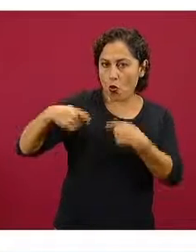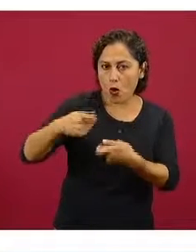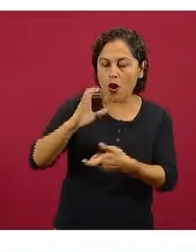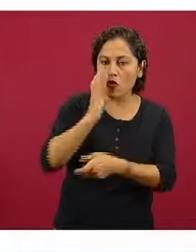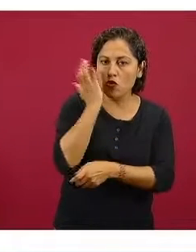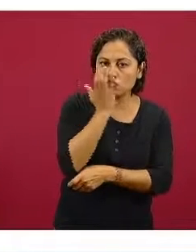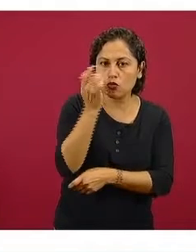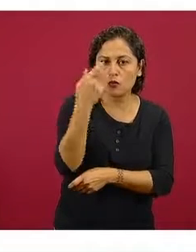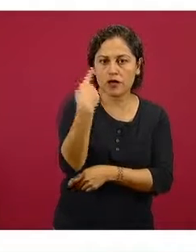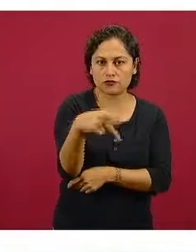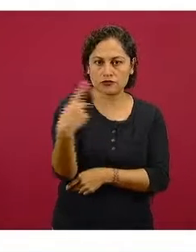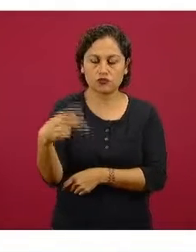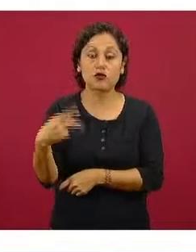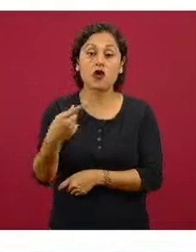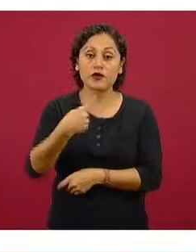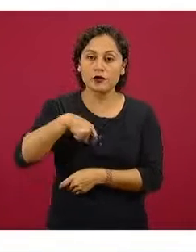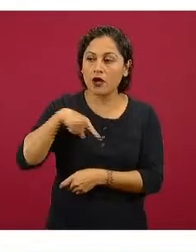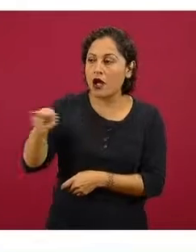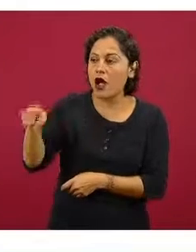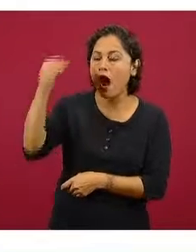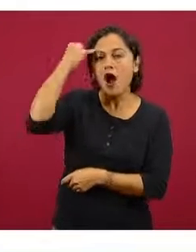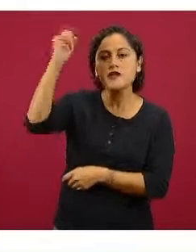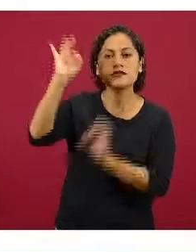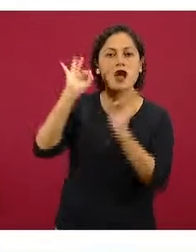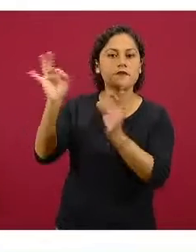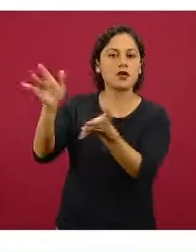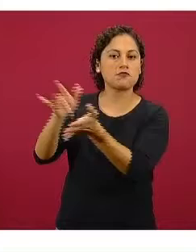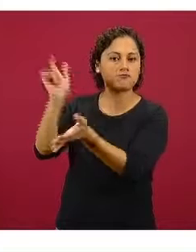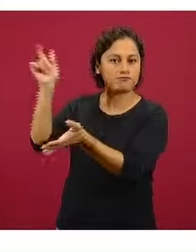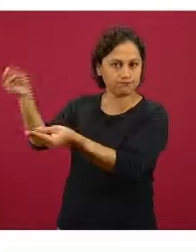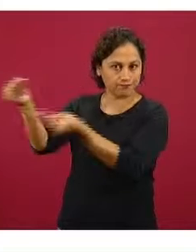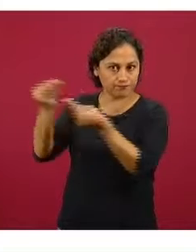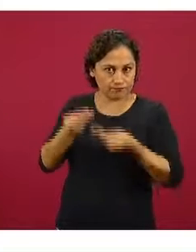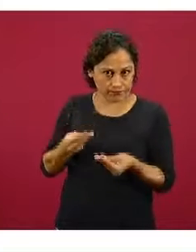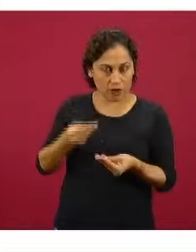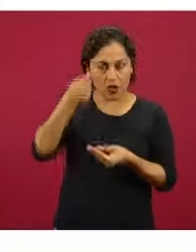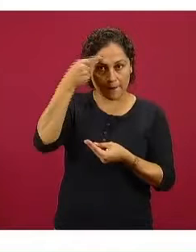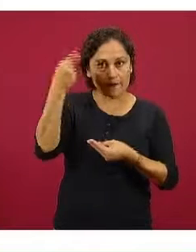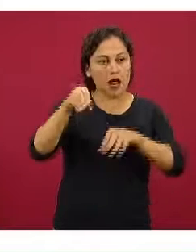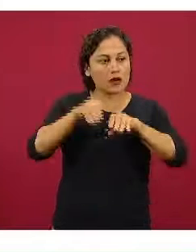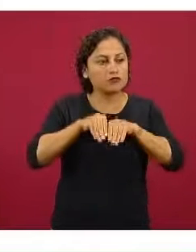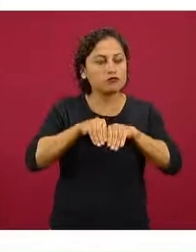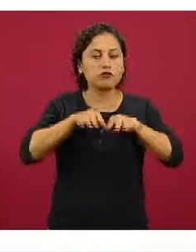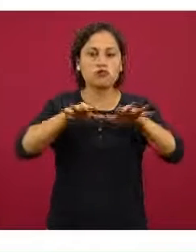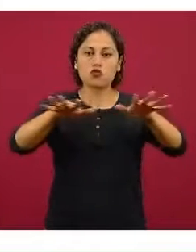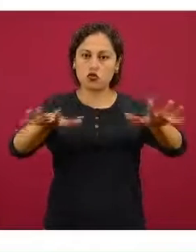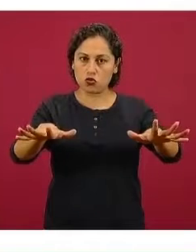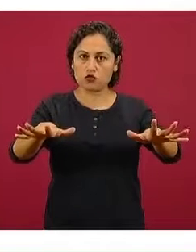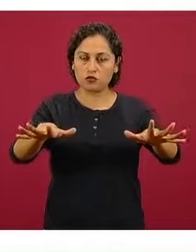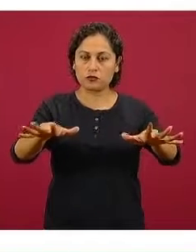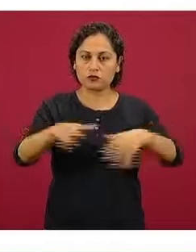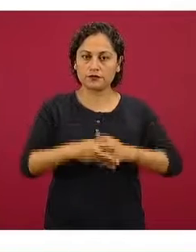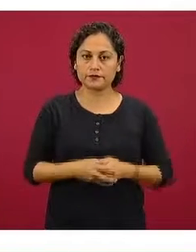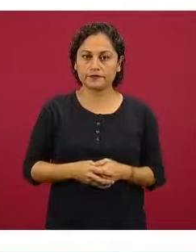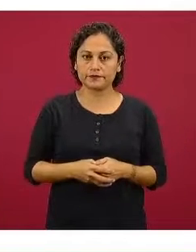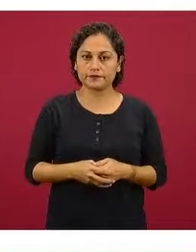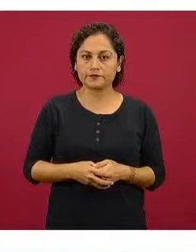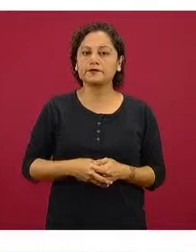retomamos este proyecto de Conavio para expandirlo y tener todavía una